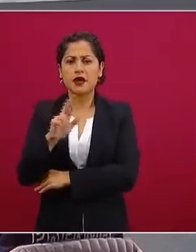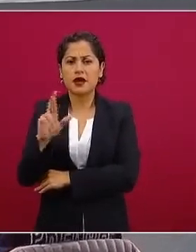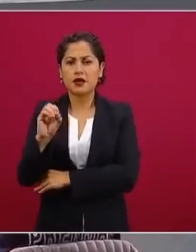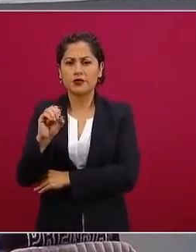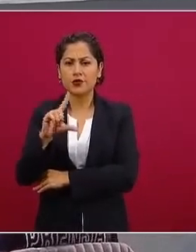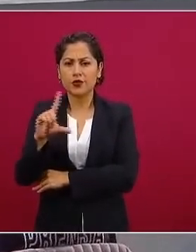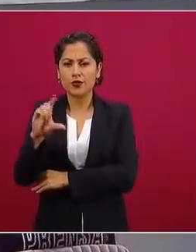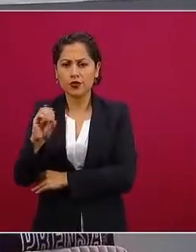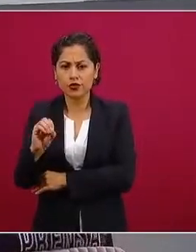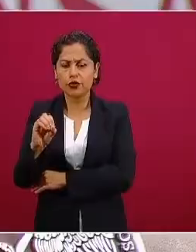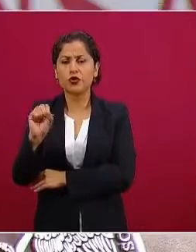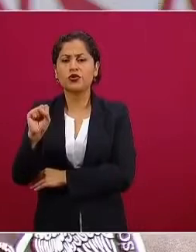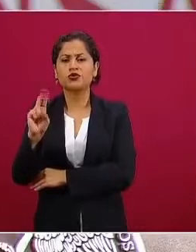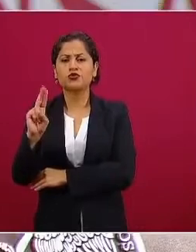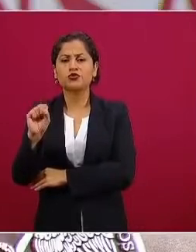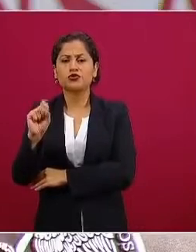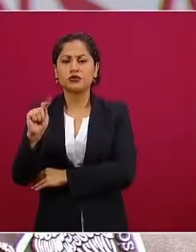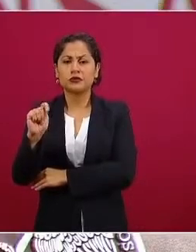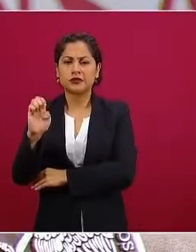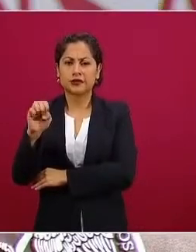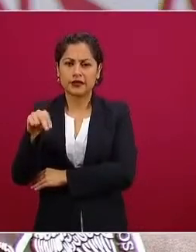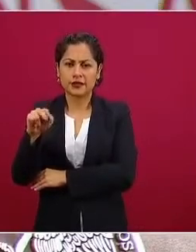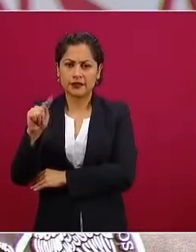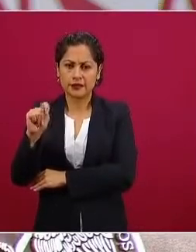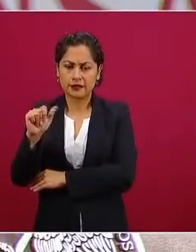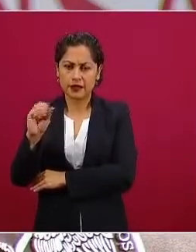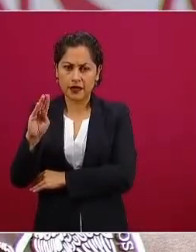este se está